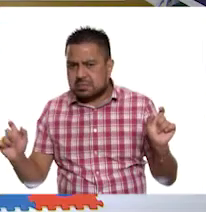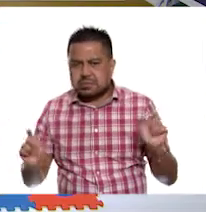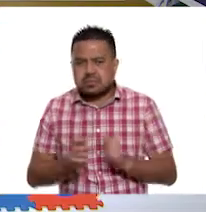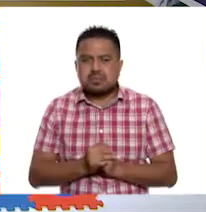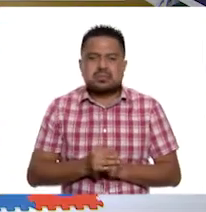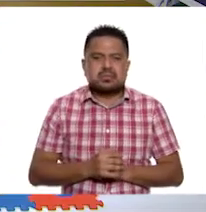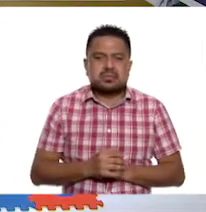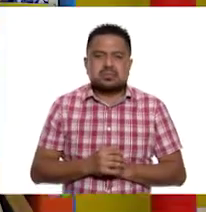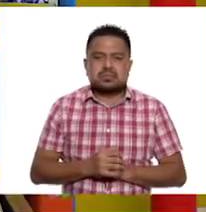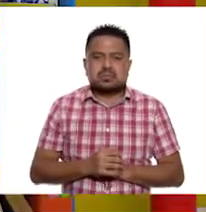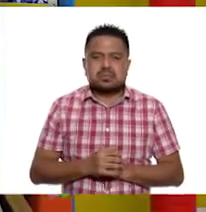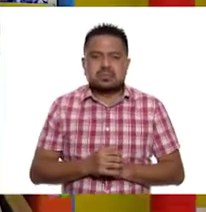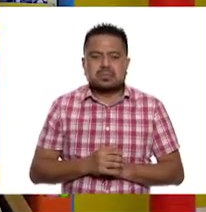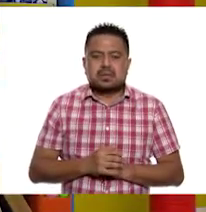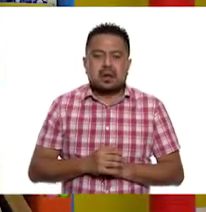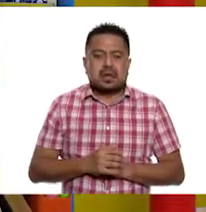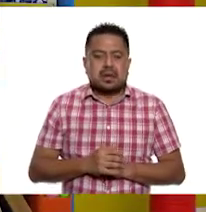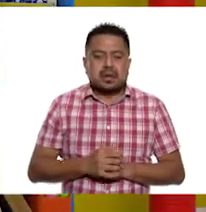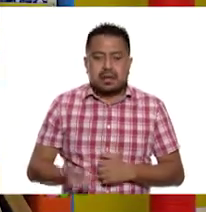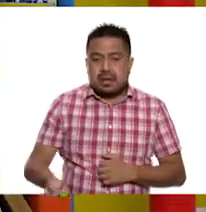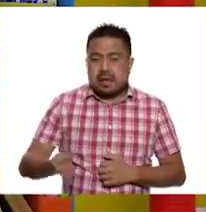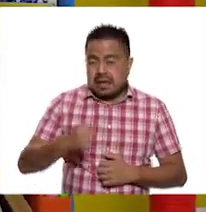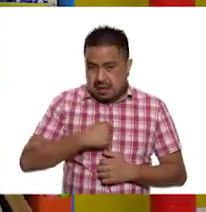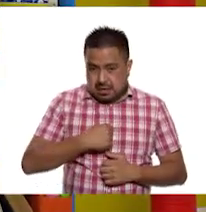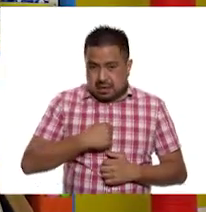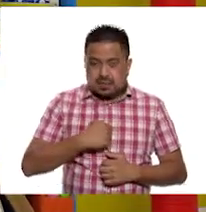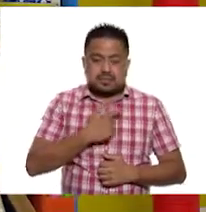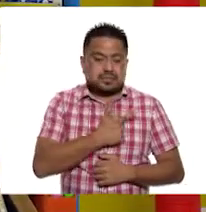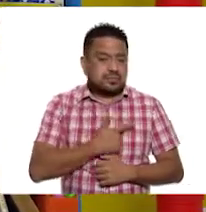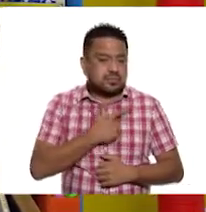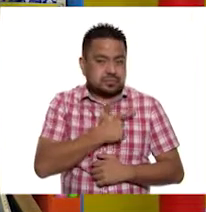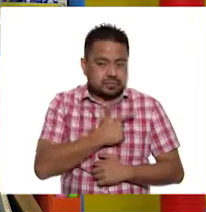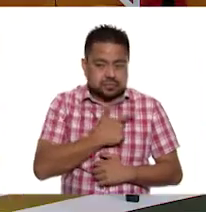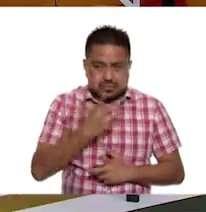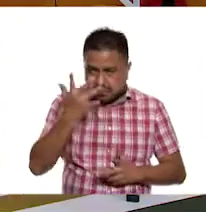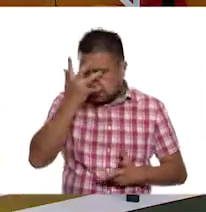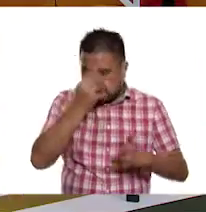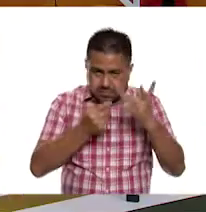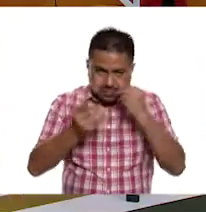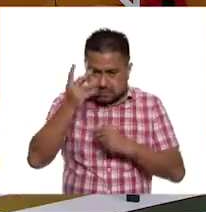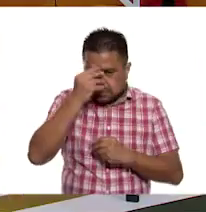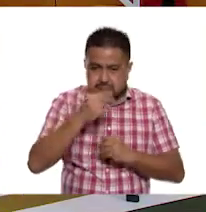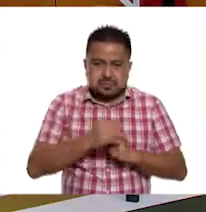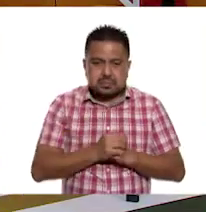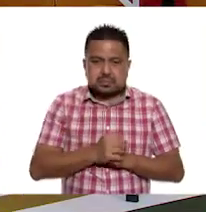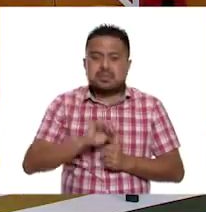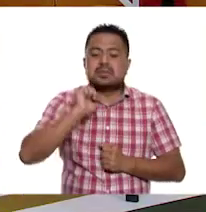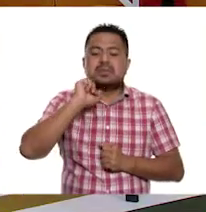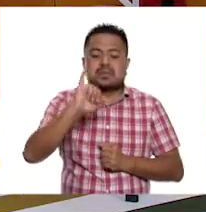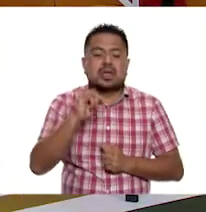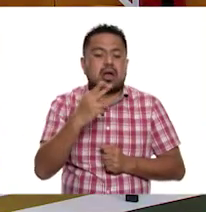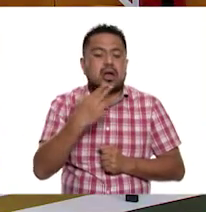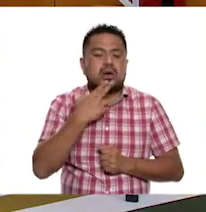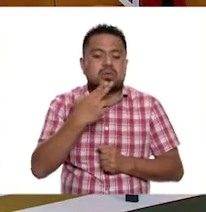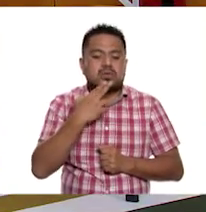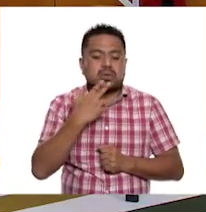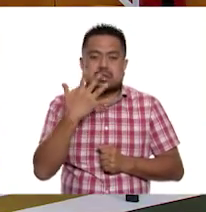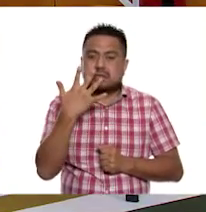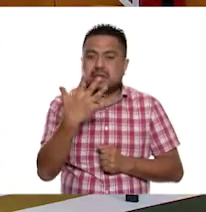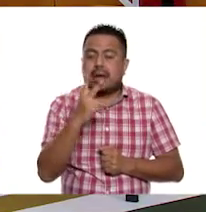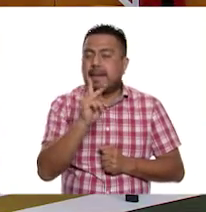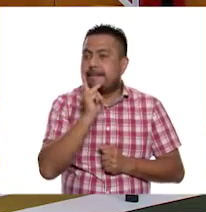El espacio. Ustedes. Me gusta aprender. Y sí usaron las cinco